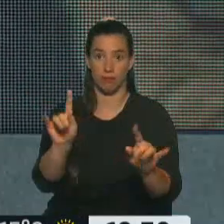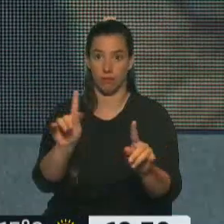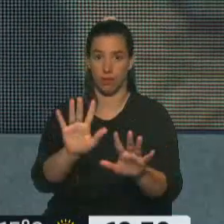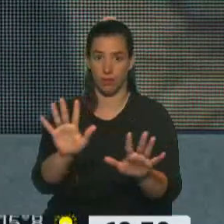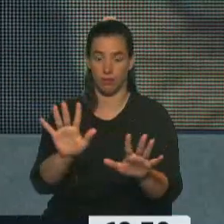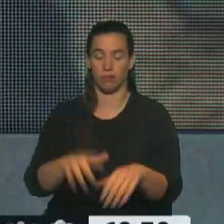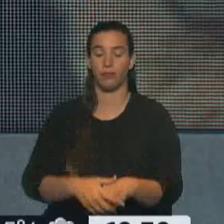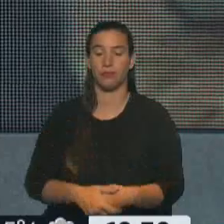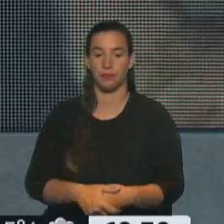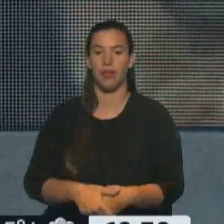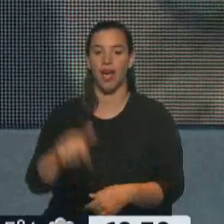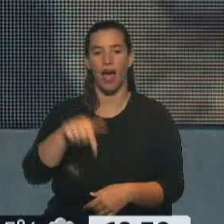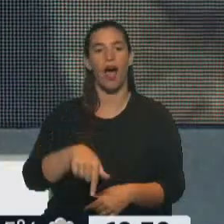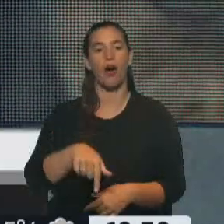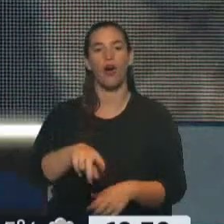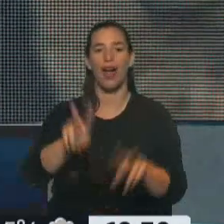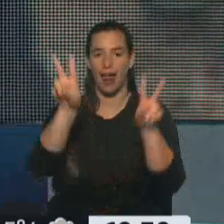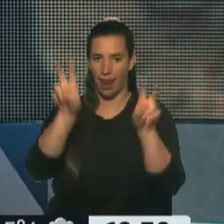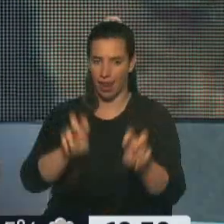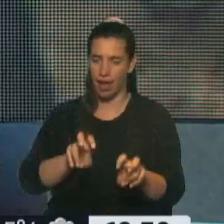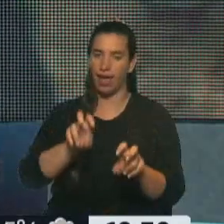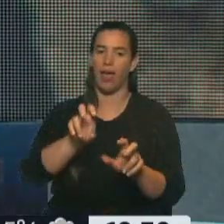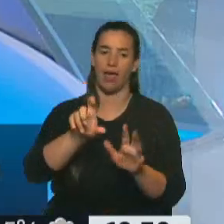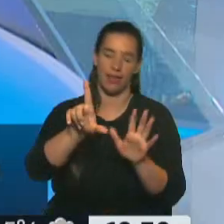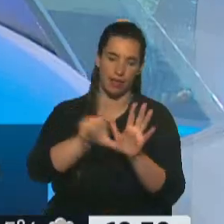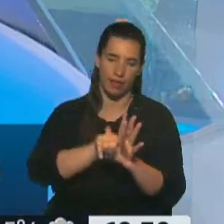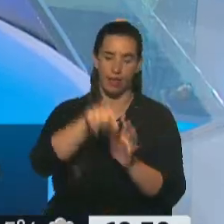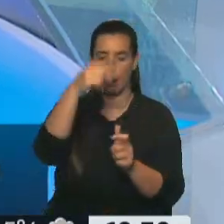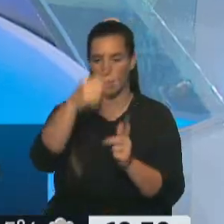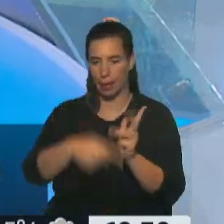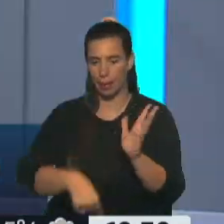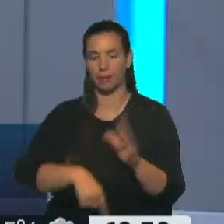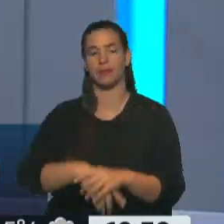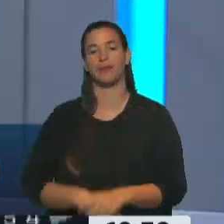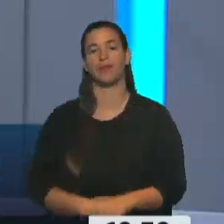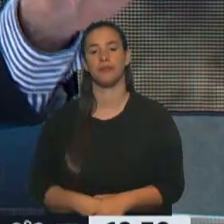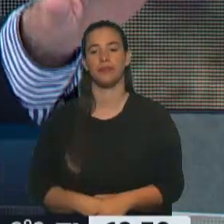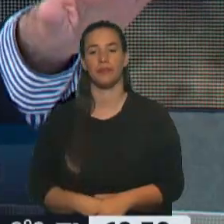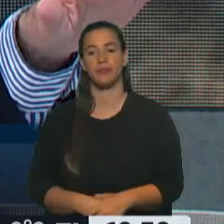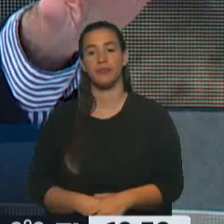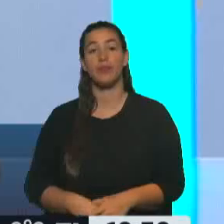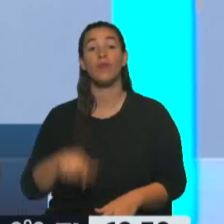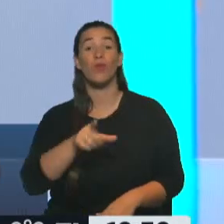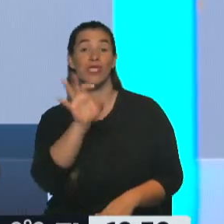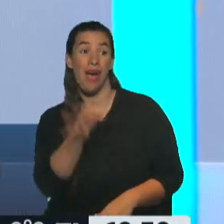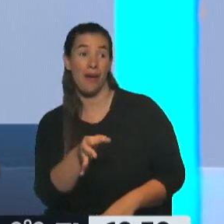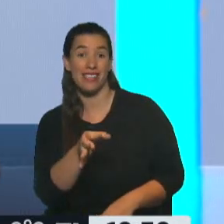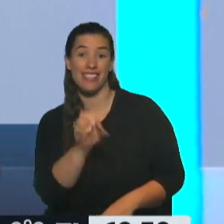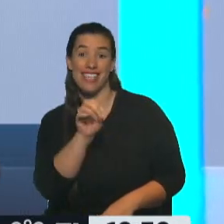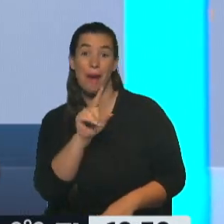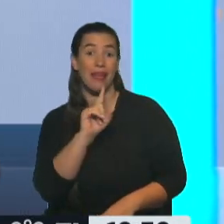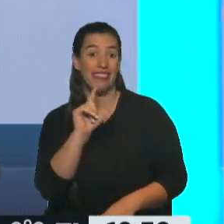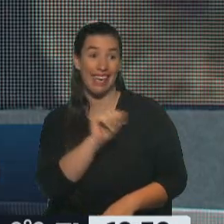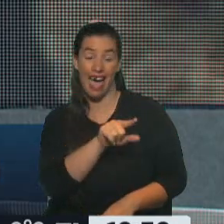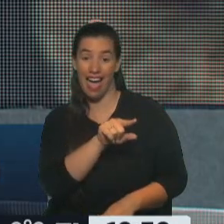Ahora vamos a la ley, decreto y compañía. ¿Está bien, Jimena? Así es. ¿Vos sabés cómo se llama la tía? ¿La tía